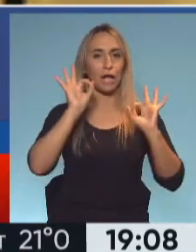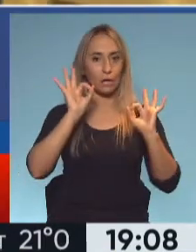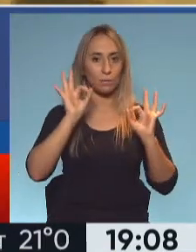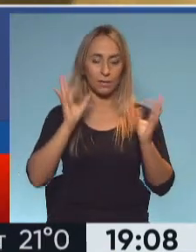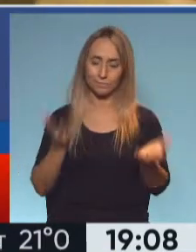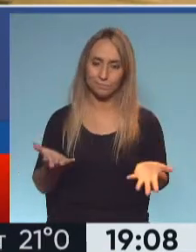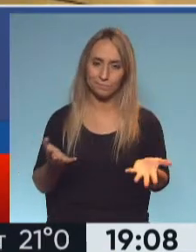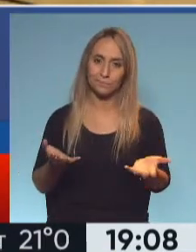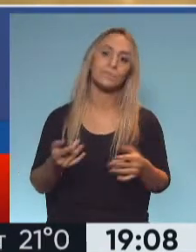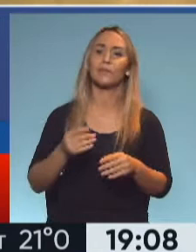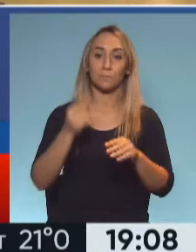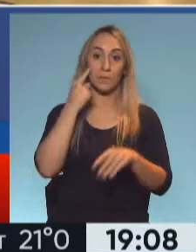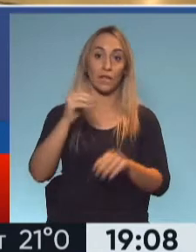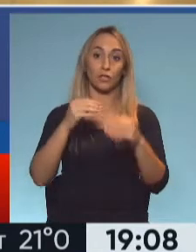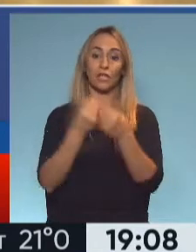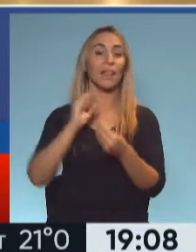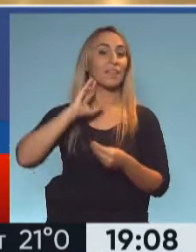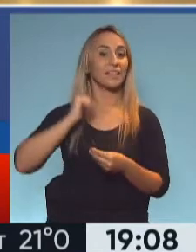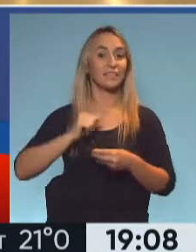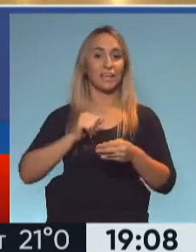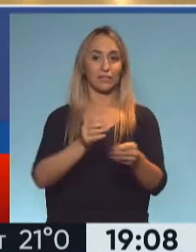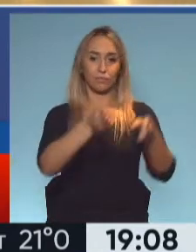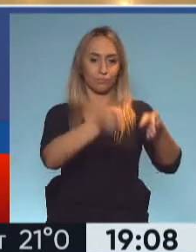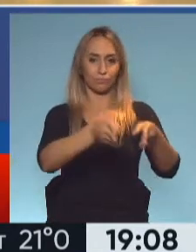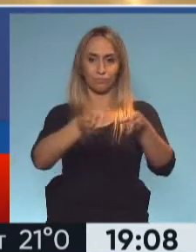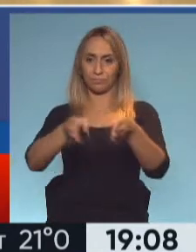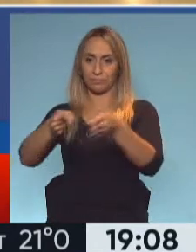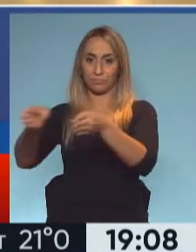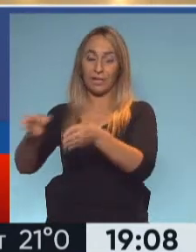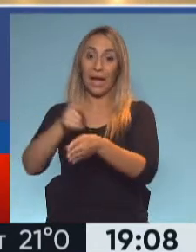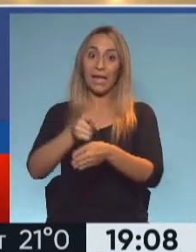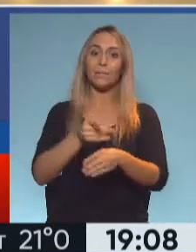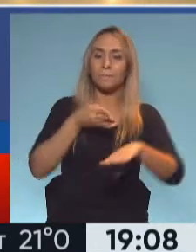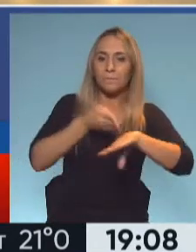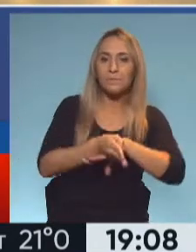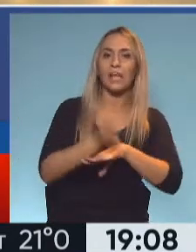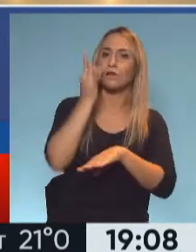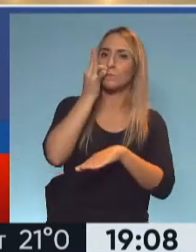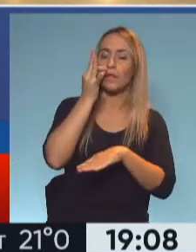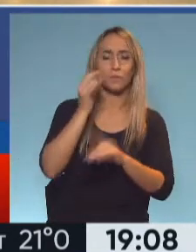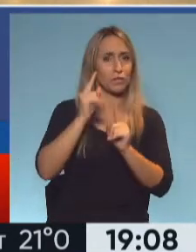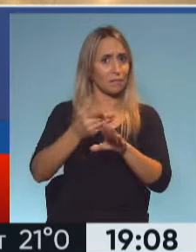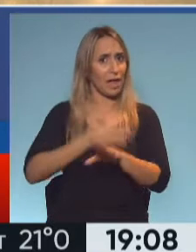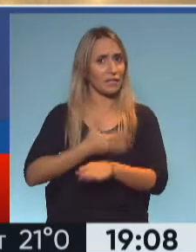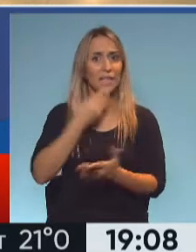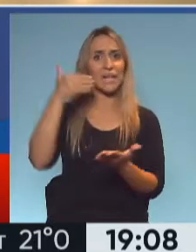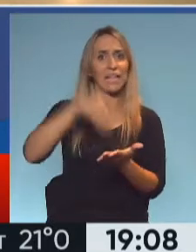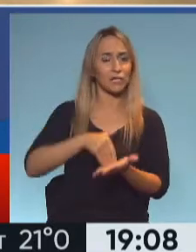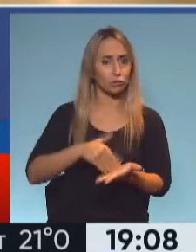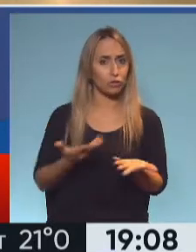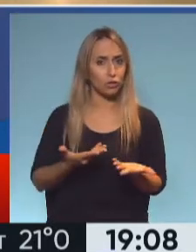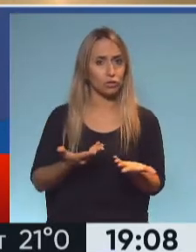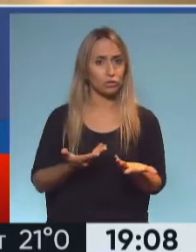16 boxes, como te decía. Igual en su momento era una declaración jurada también, por lo menos mediante la web.